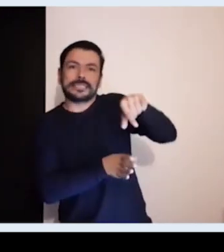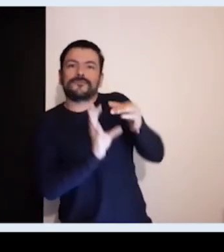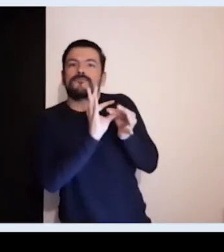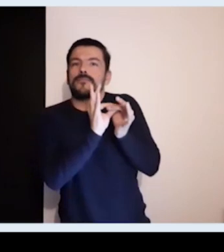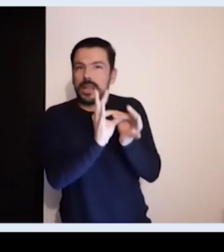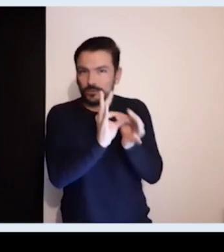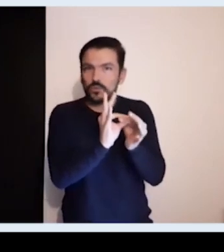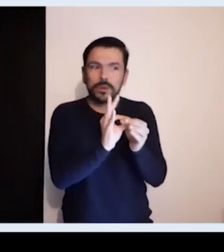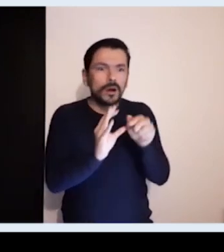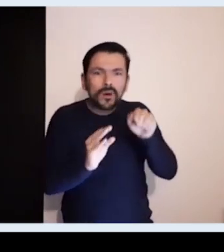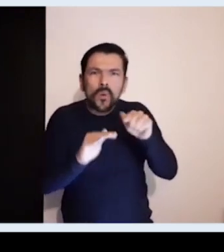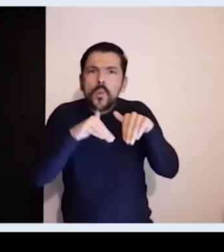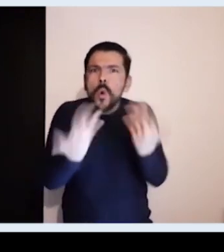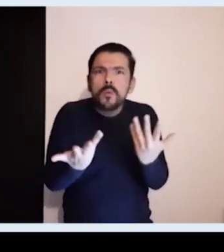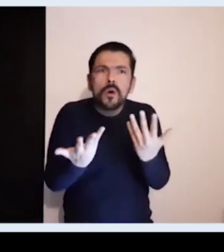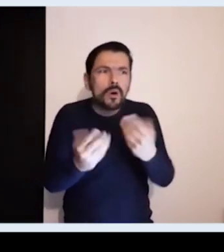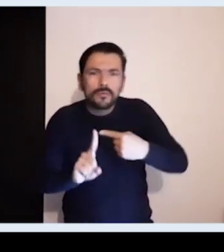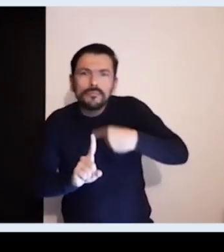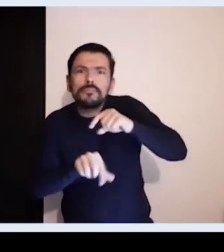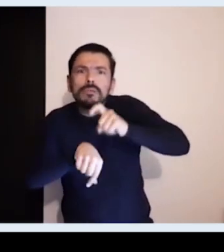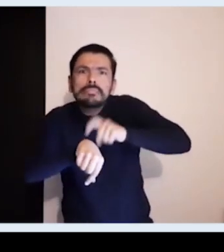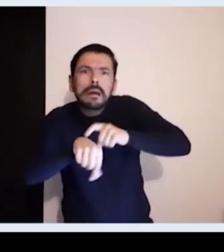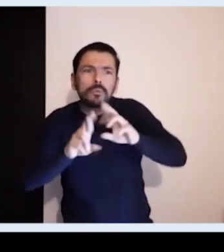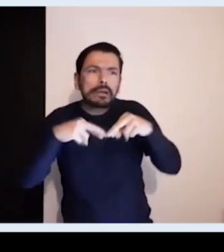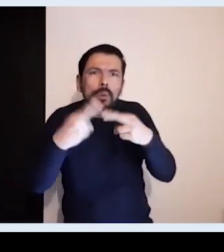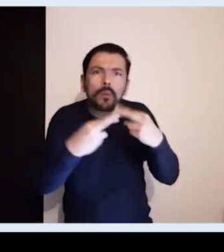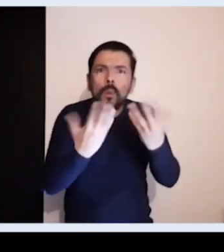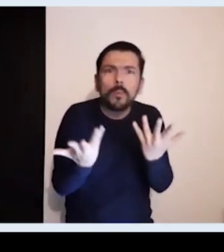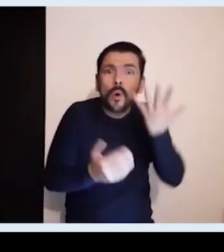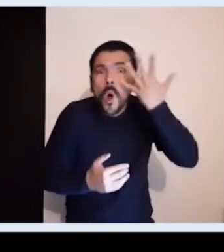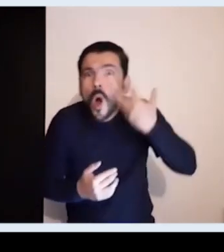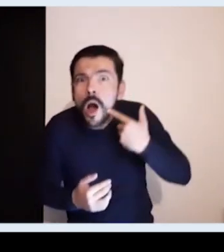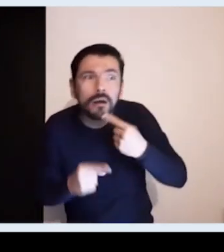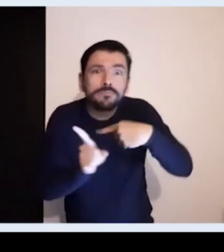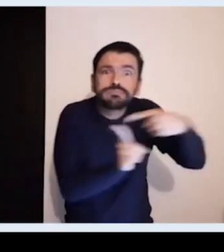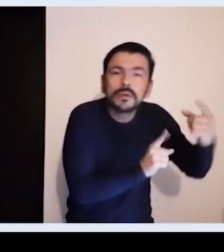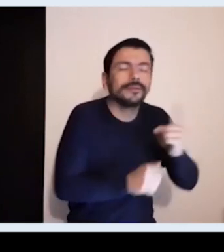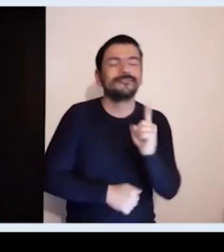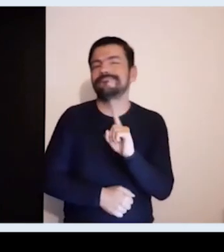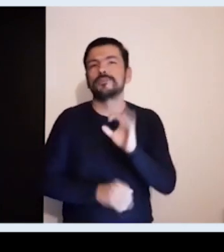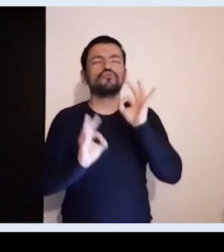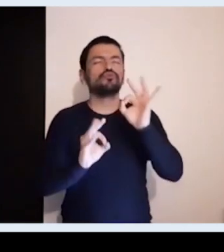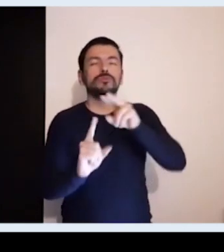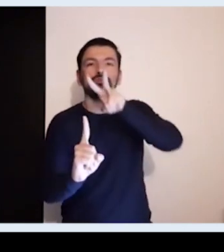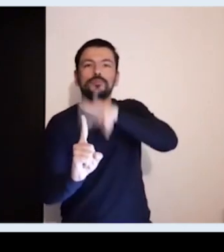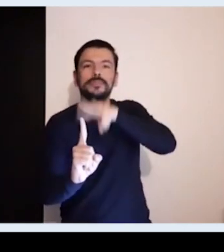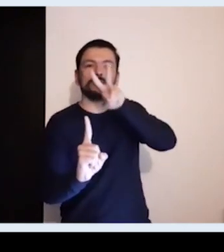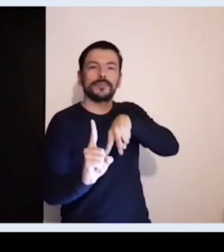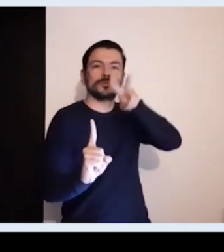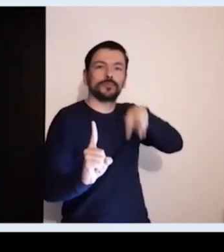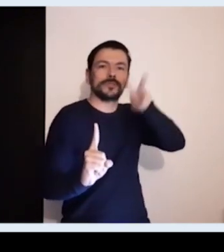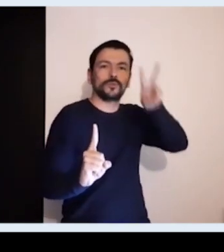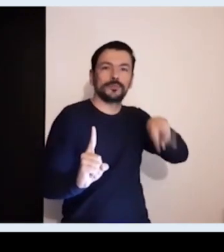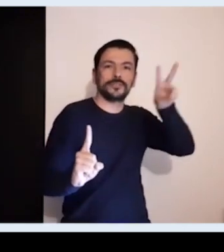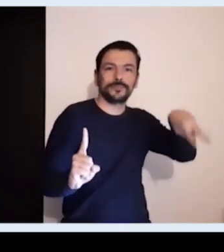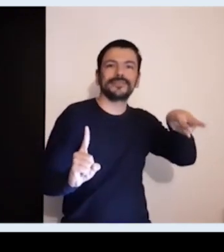de Discapacidad se reúne bimestralmente. Esto significa que estas reuniones se hacen